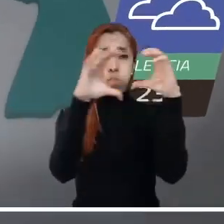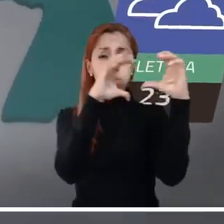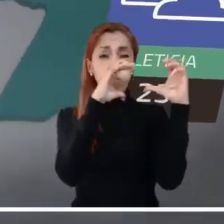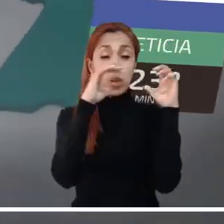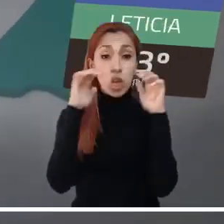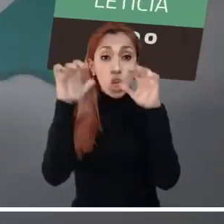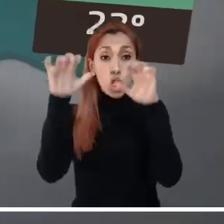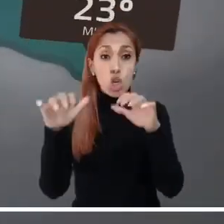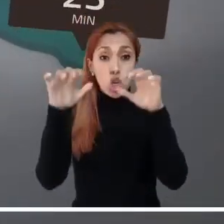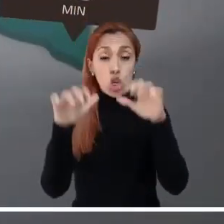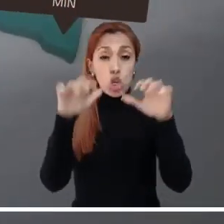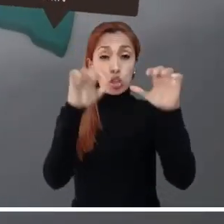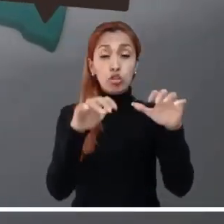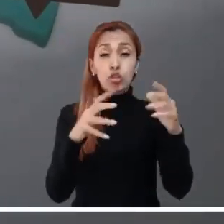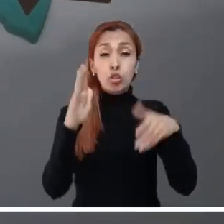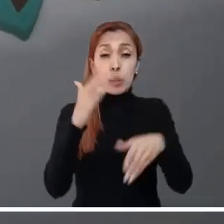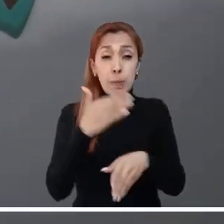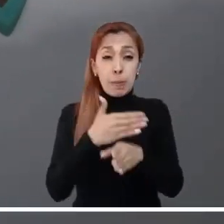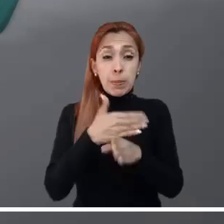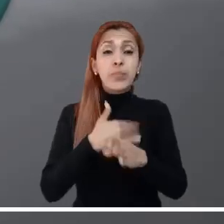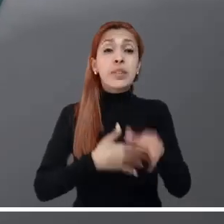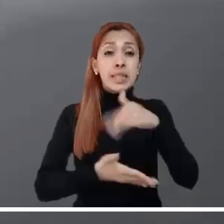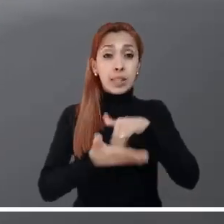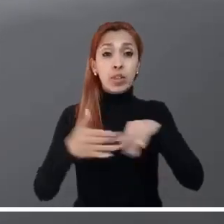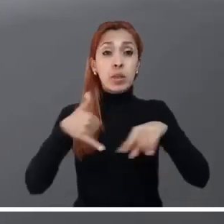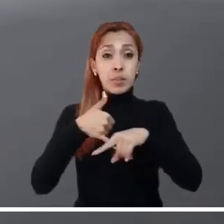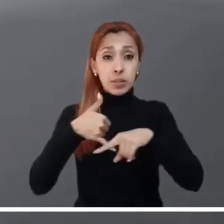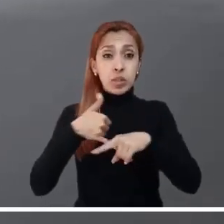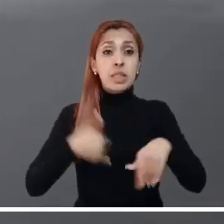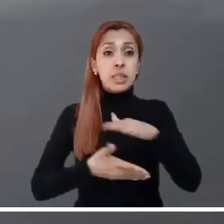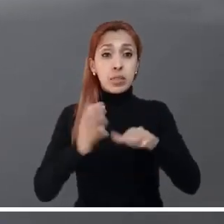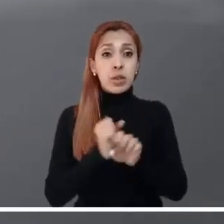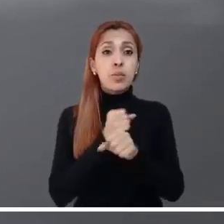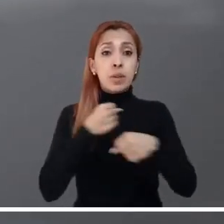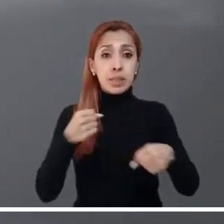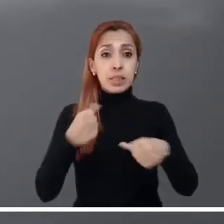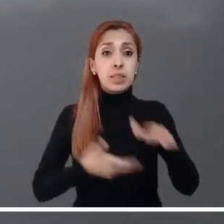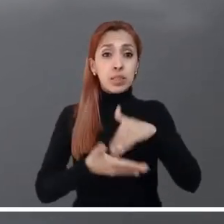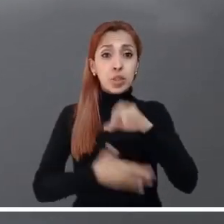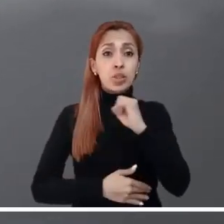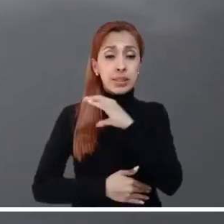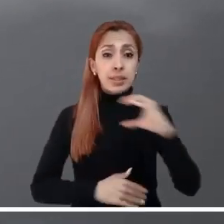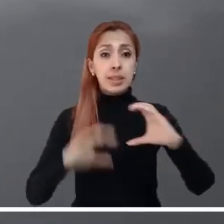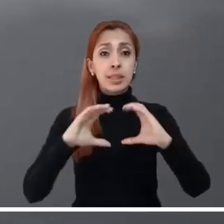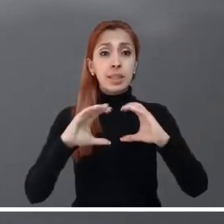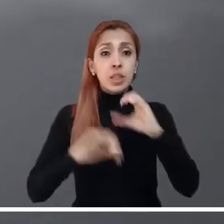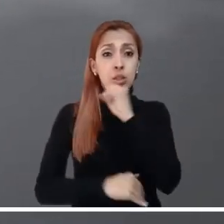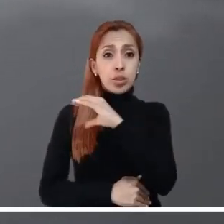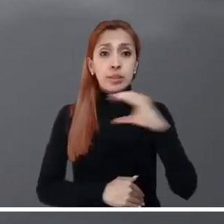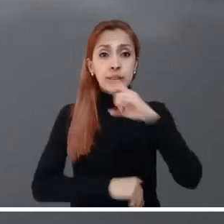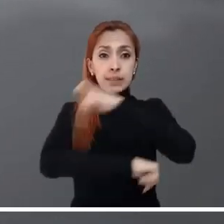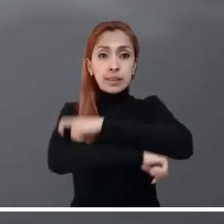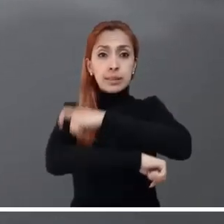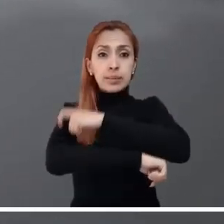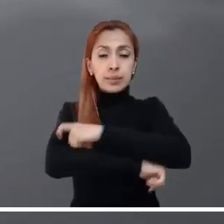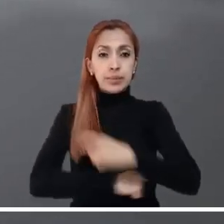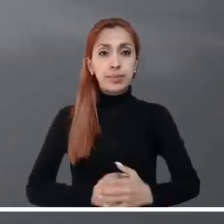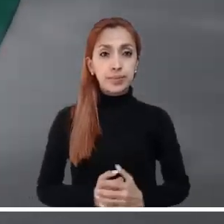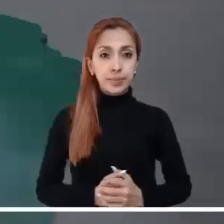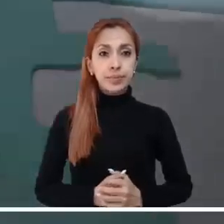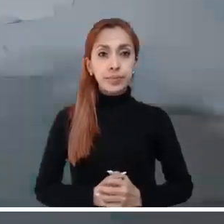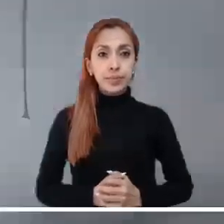y lluvias será constante en el centro de Amazonas, centro de Baupés, centro y occidente de Caquetá y occidente de